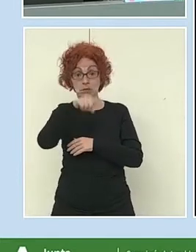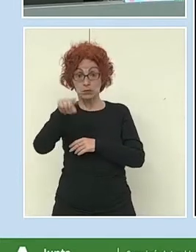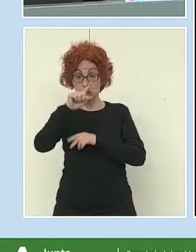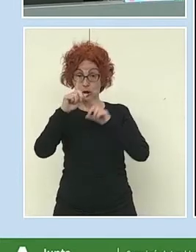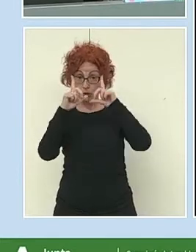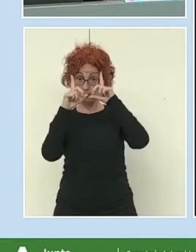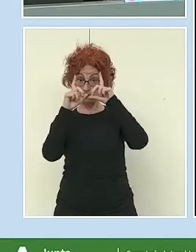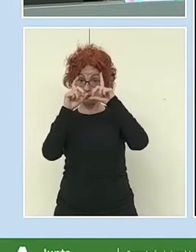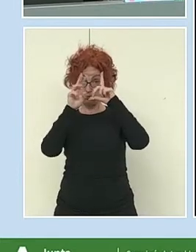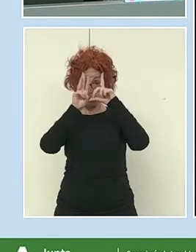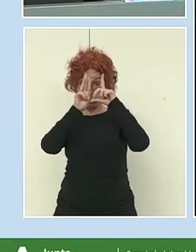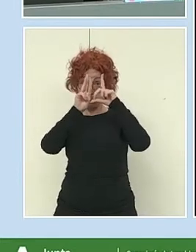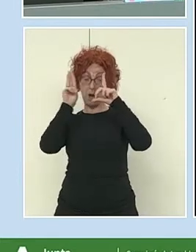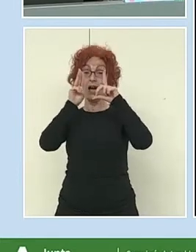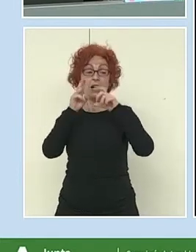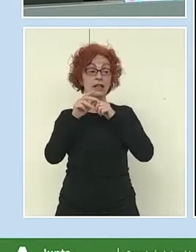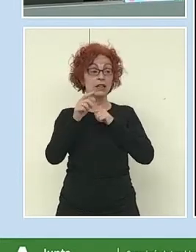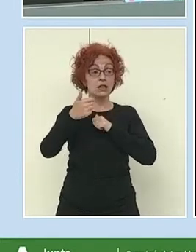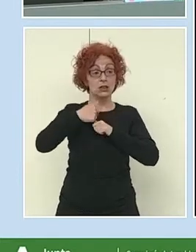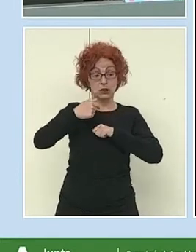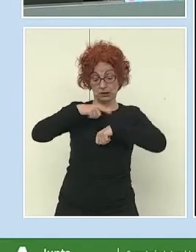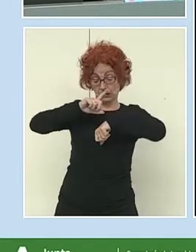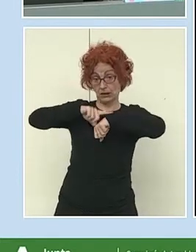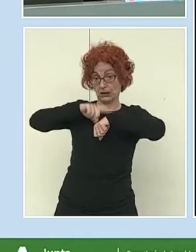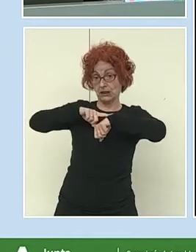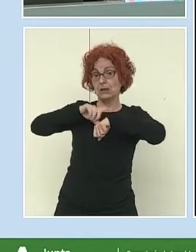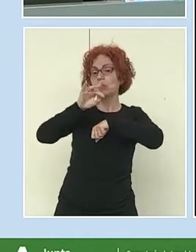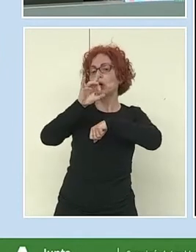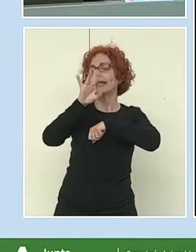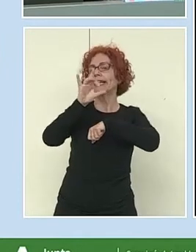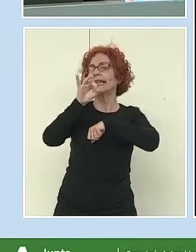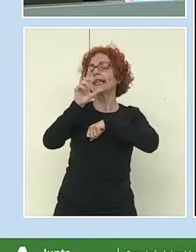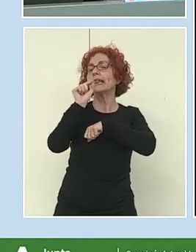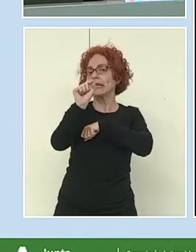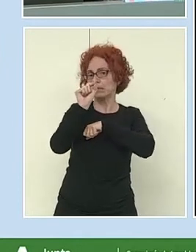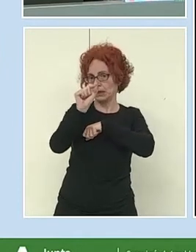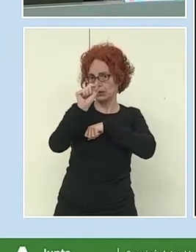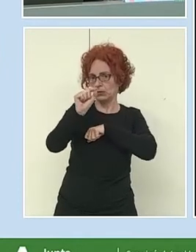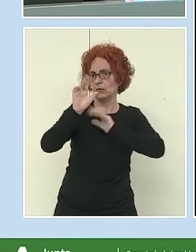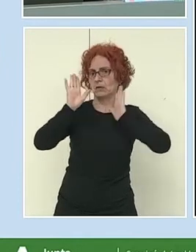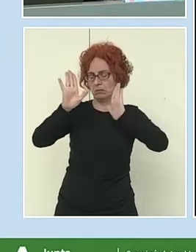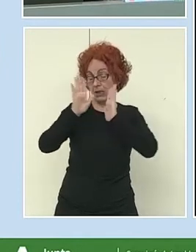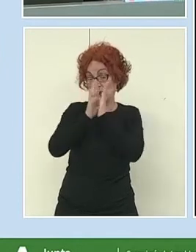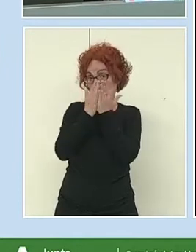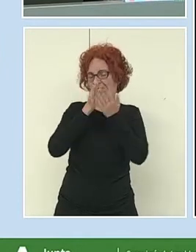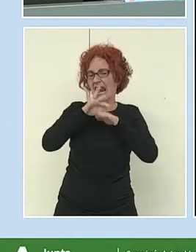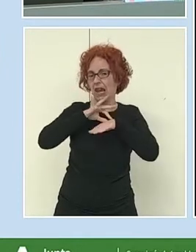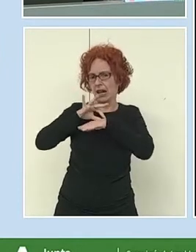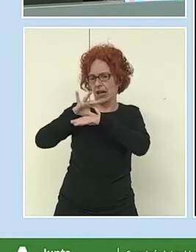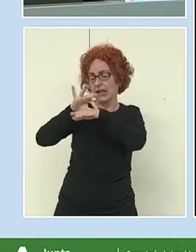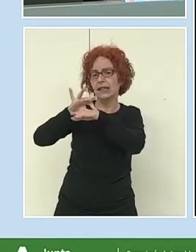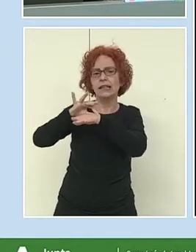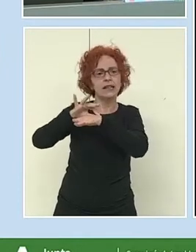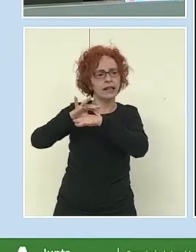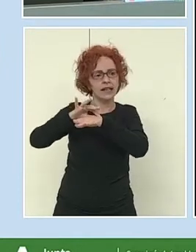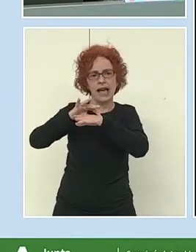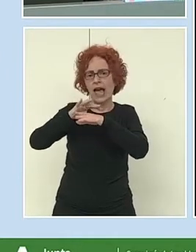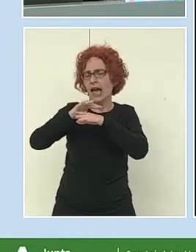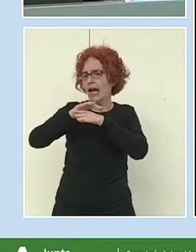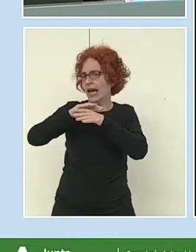Evidentemente, yo se lo he expuesto en 15 minutos, quiero decir. La guía didáctica tiene, en fin, un pozo donde se explican, se dan muchísimos datos.